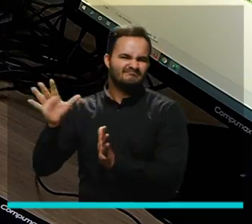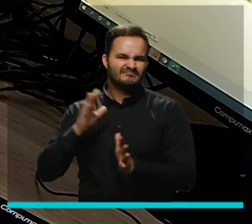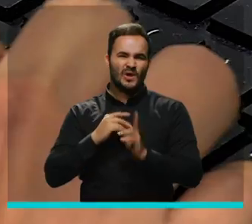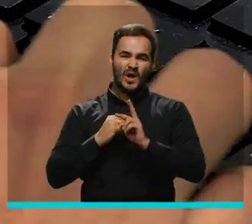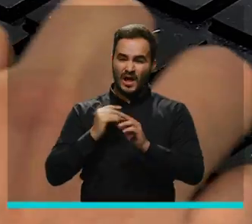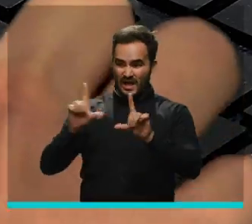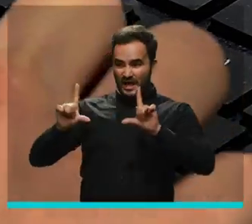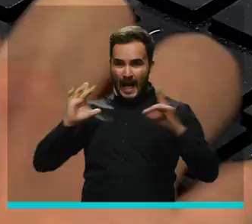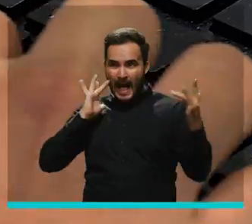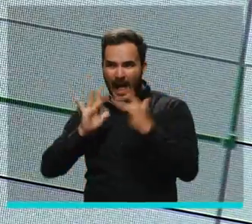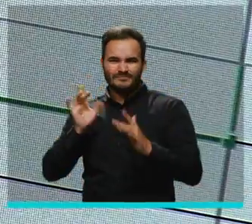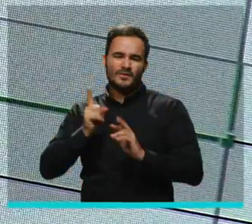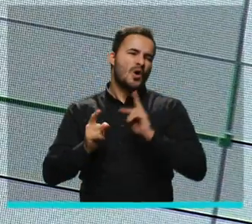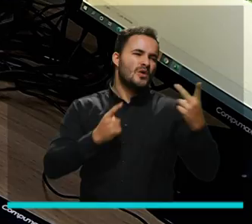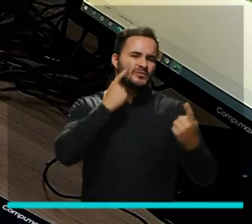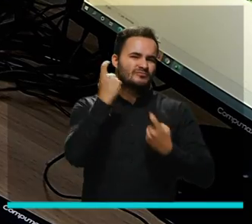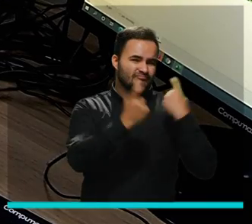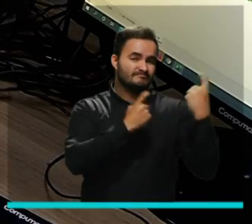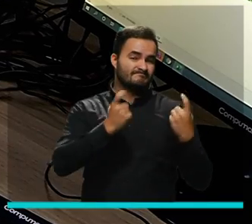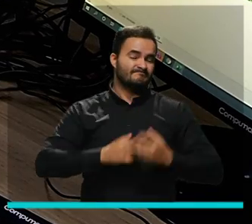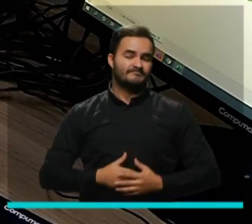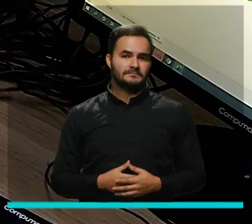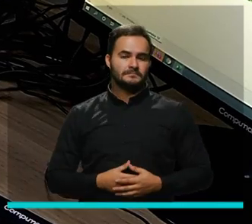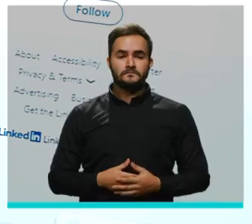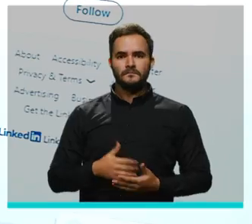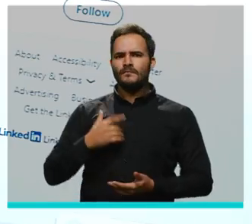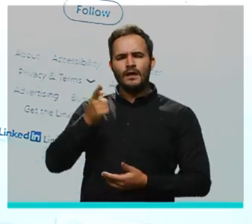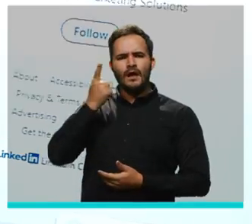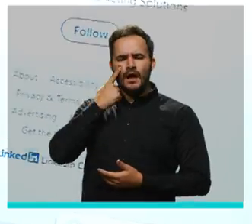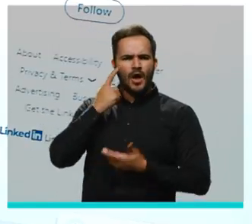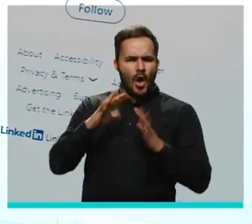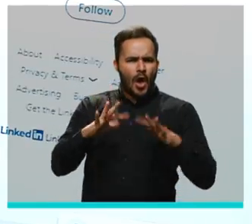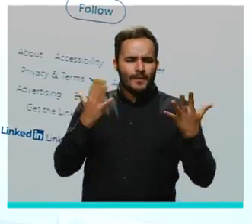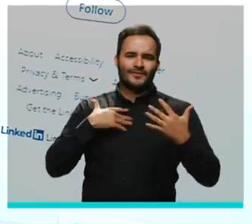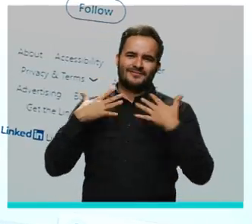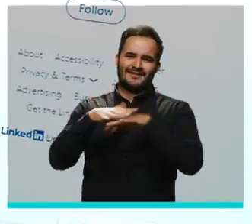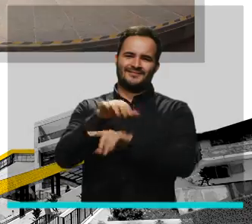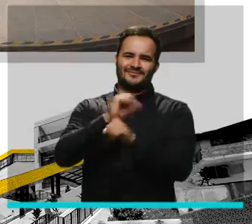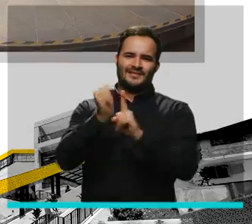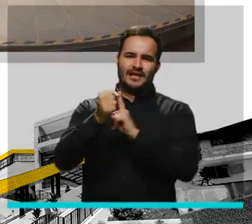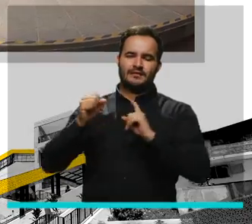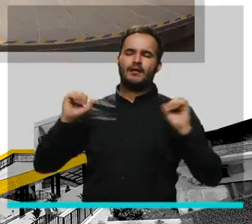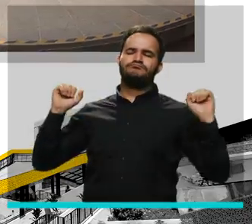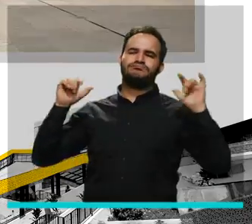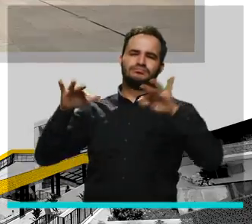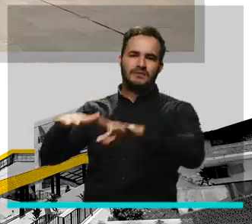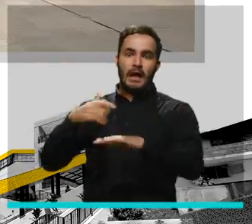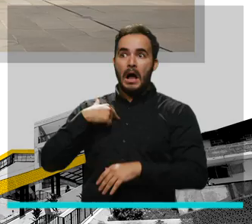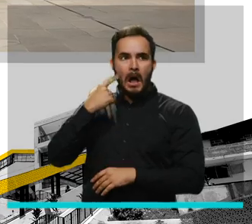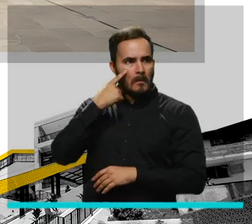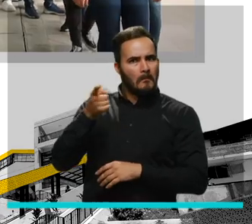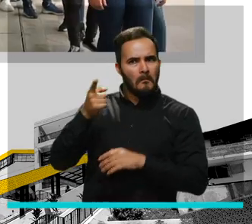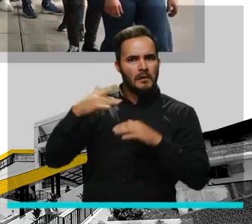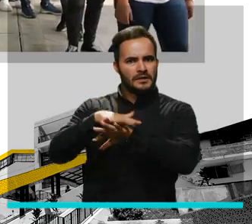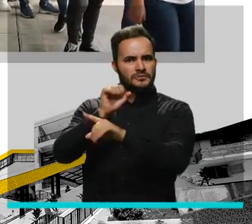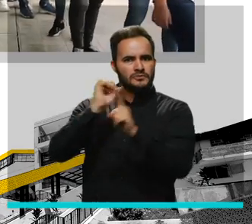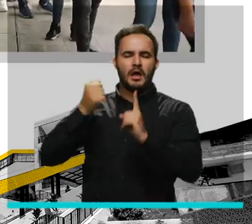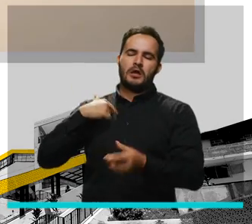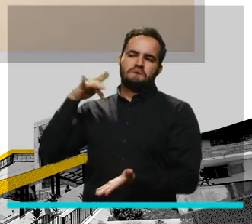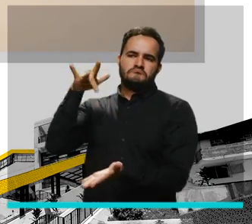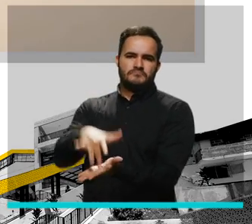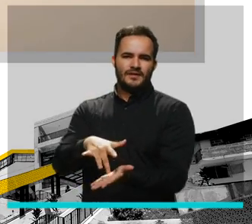las que estudió. Bueno, yo me di cuenta de la cumbre de empleo por redes sociales. Llegué sin mucha expectativa, la verdad, yo iba como